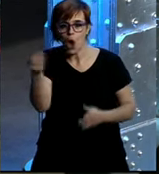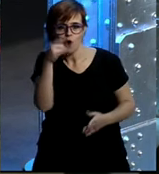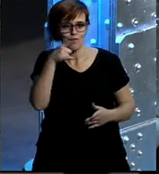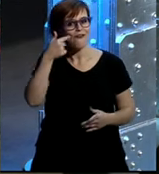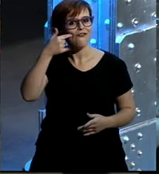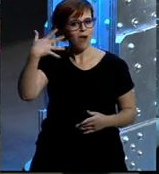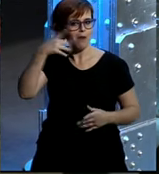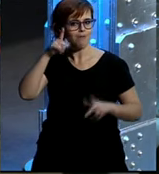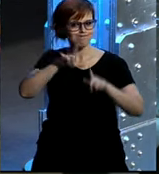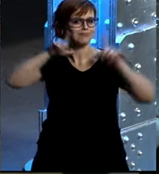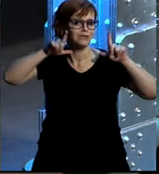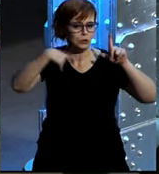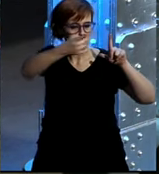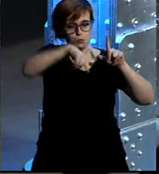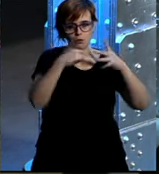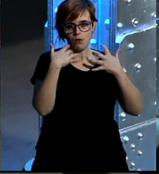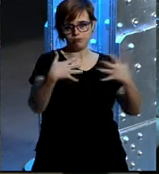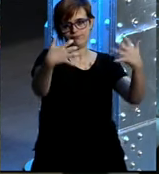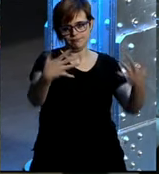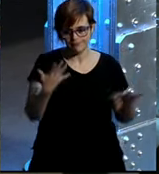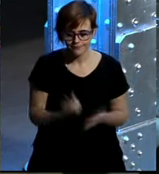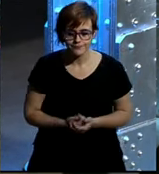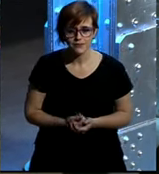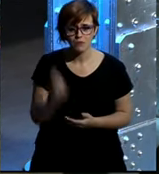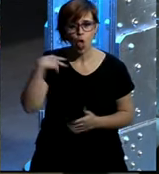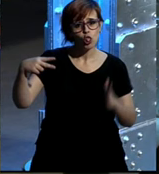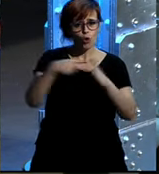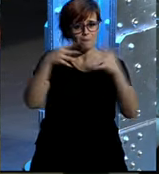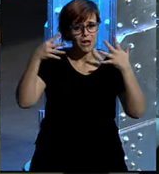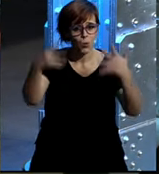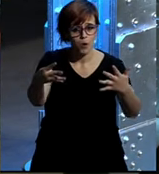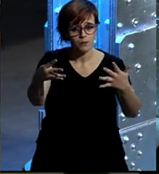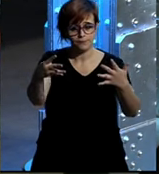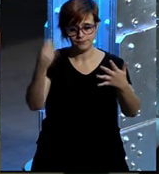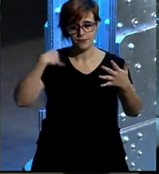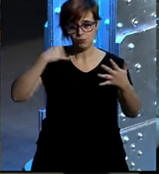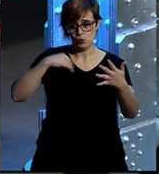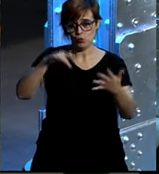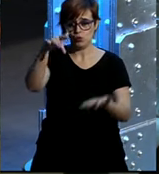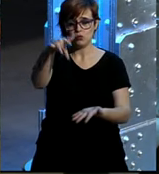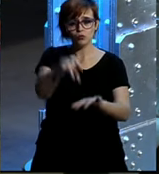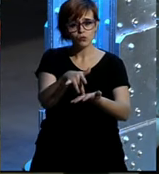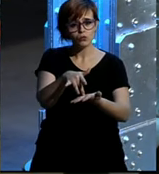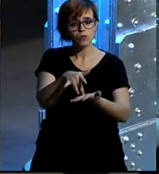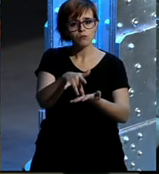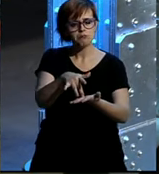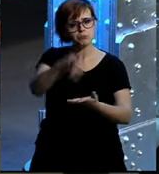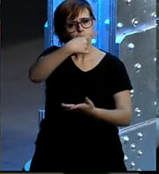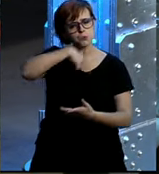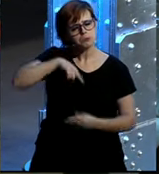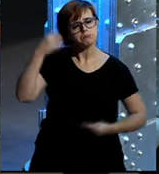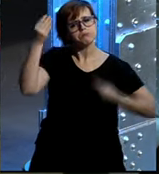nuestra reputación, ¿no?, ante todos nuestros stakeholders. Fue en el año 2009 cuando realmente, bueno, pues decidimos